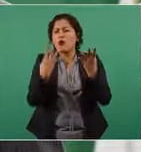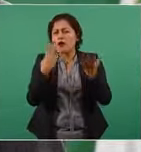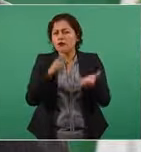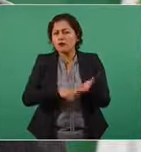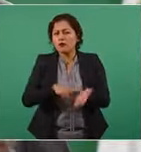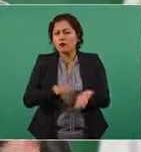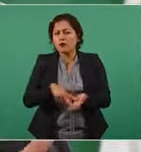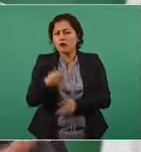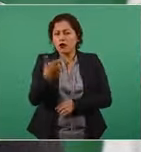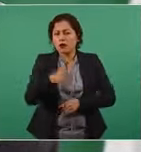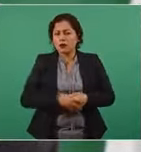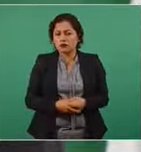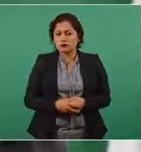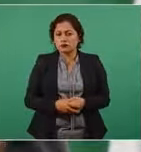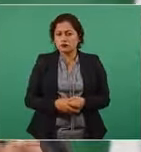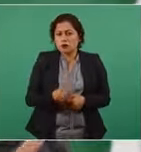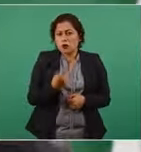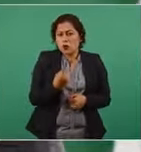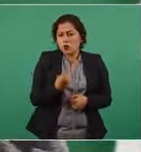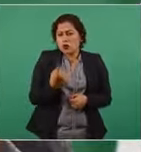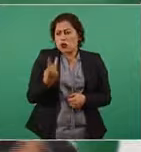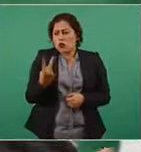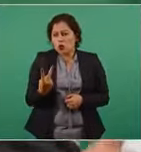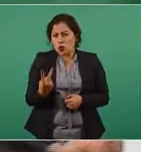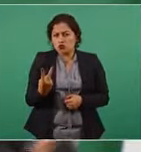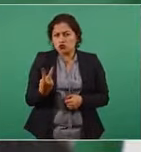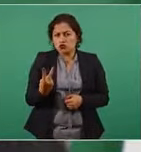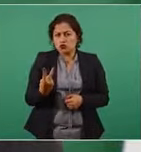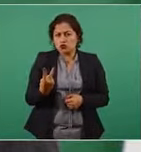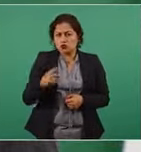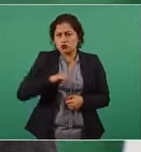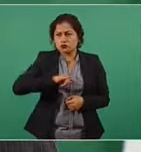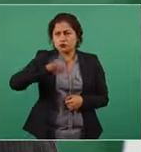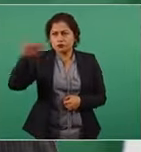Pues un boleto, dos, o un boleto redondo.